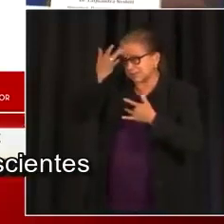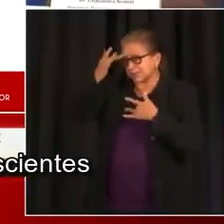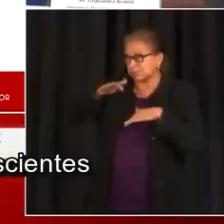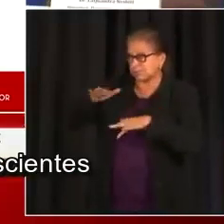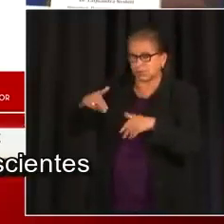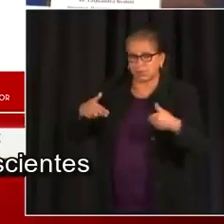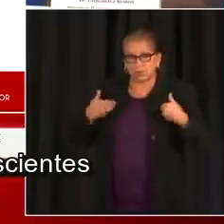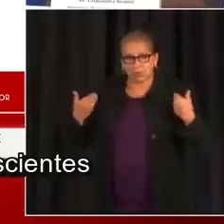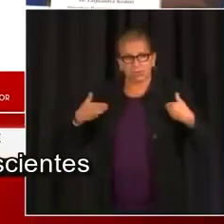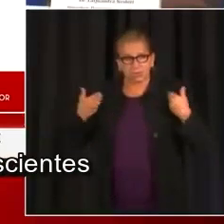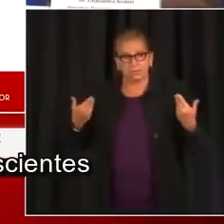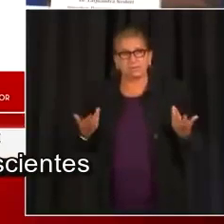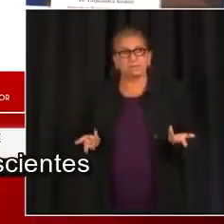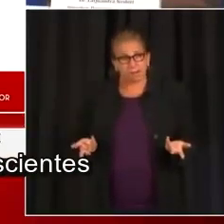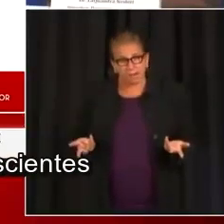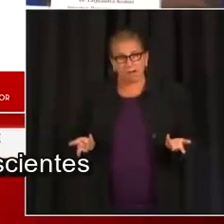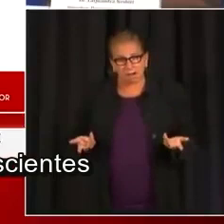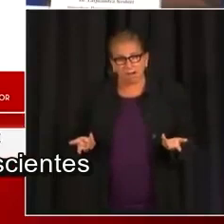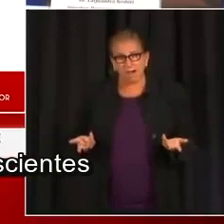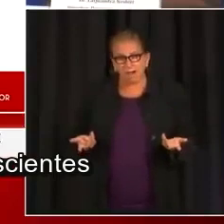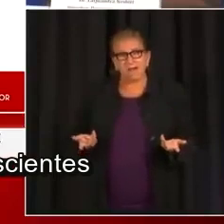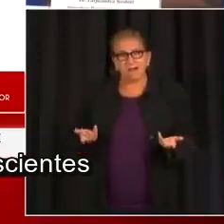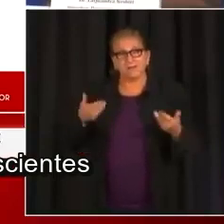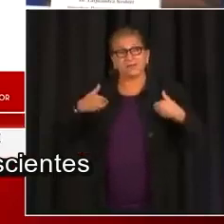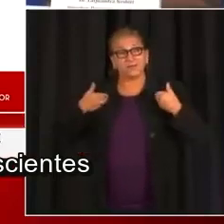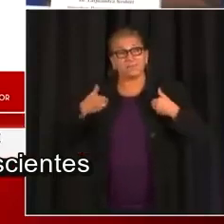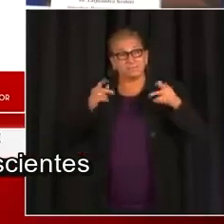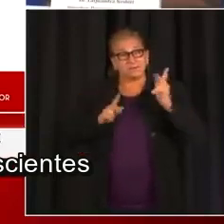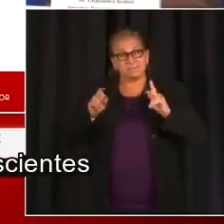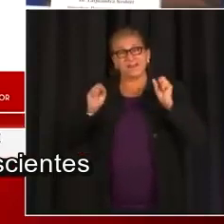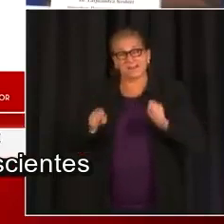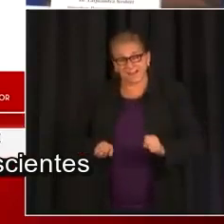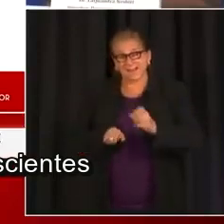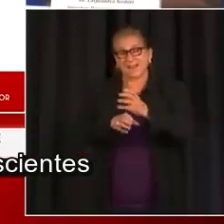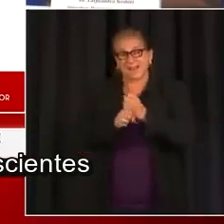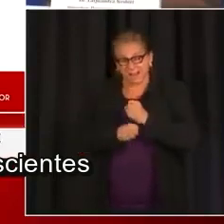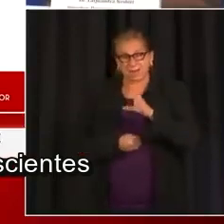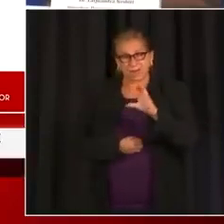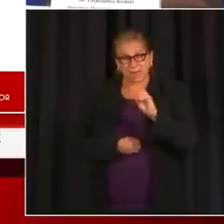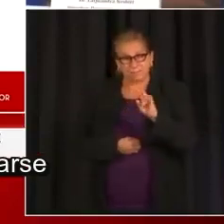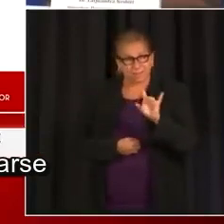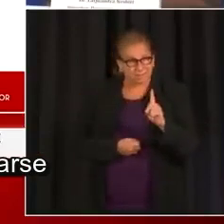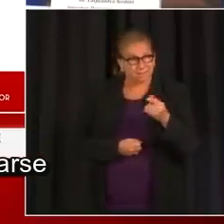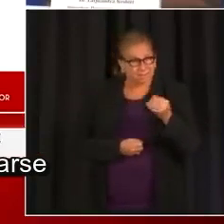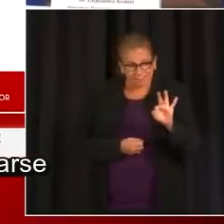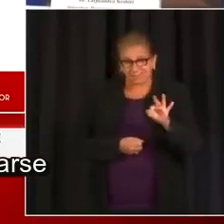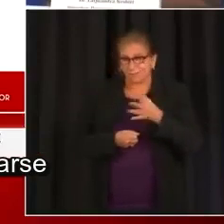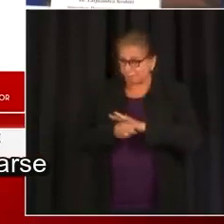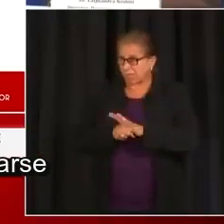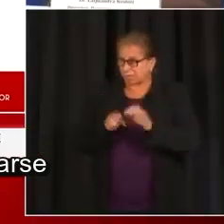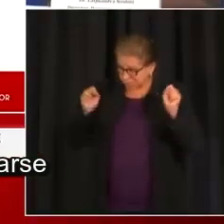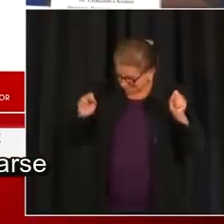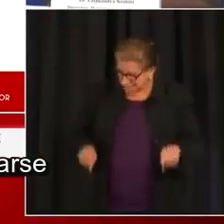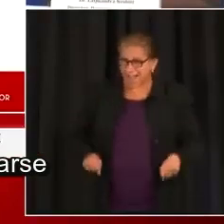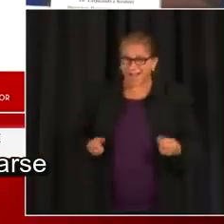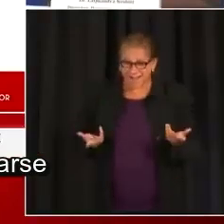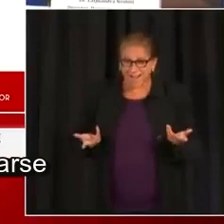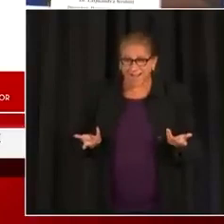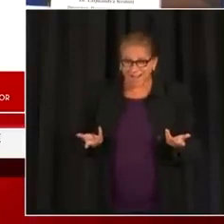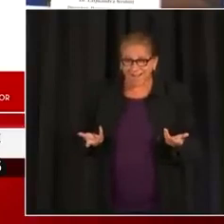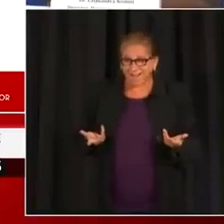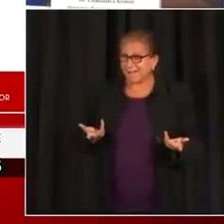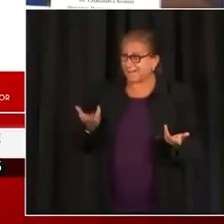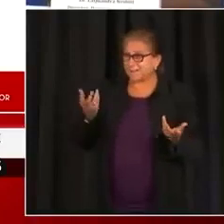Pero quiero que las personas sean conscientes que los jóvenes sí se pueden infectar de COVID-19, los niños se pueden infectar de COVID